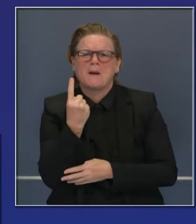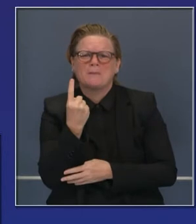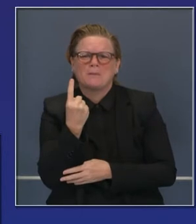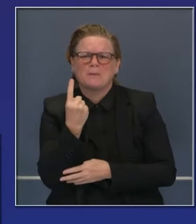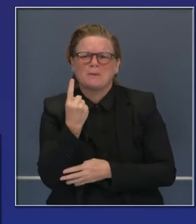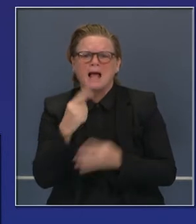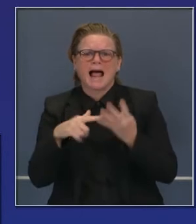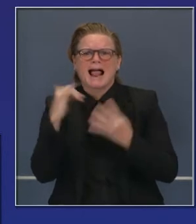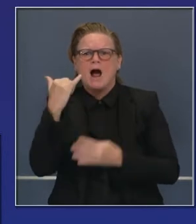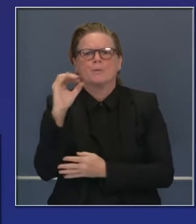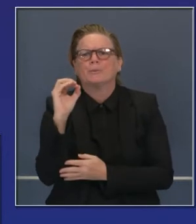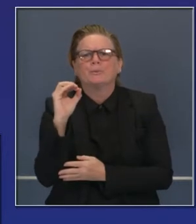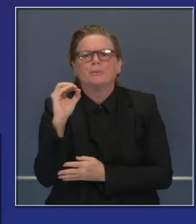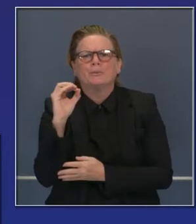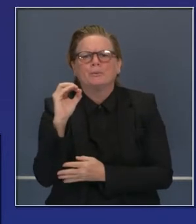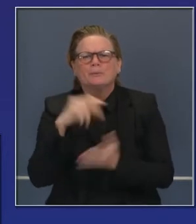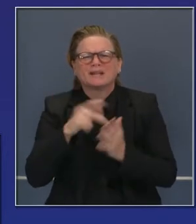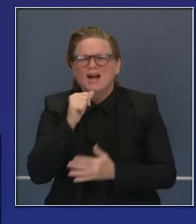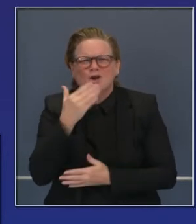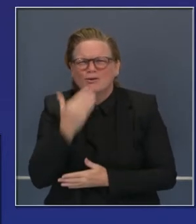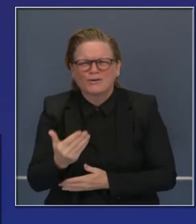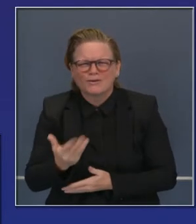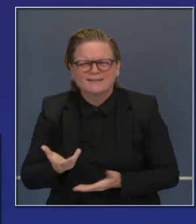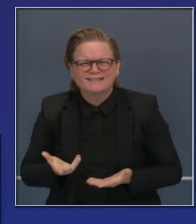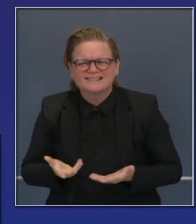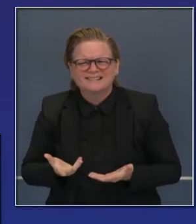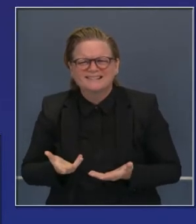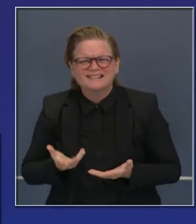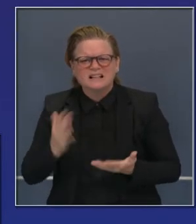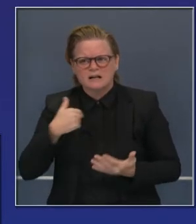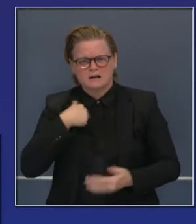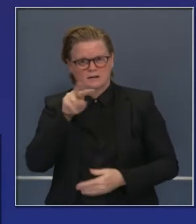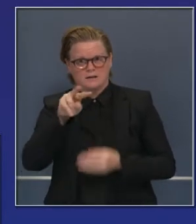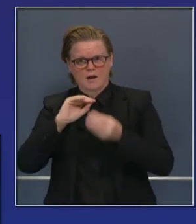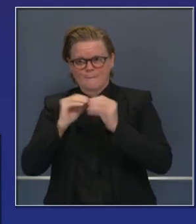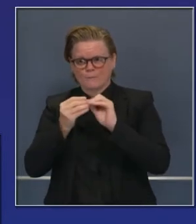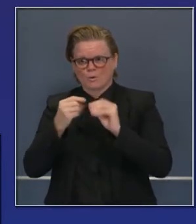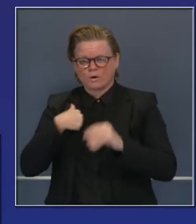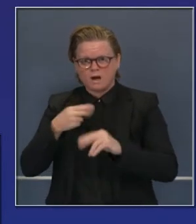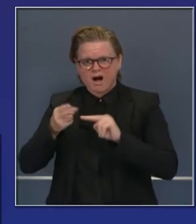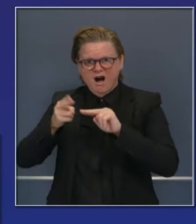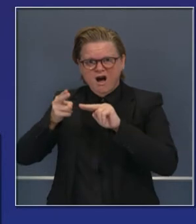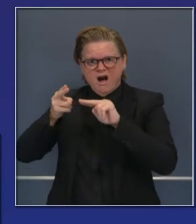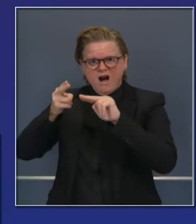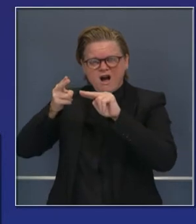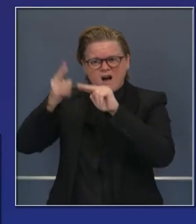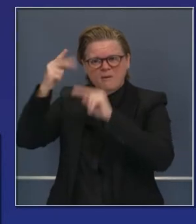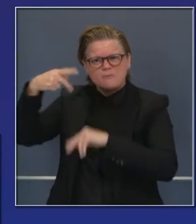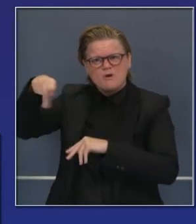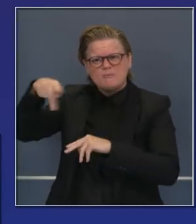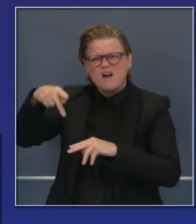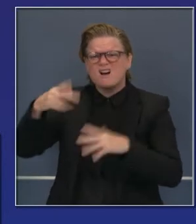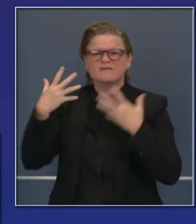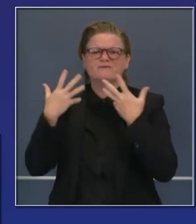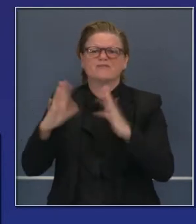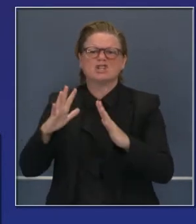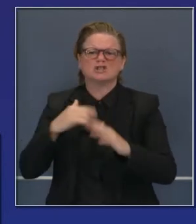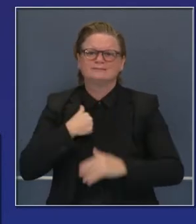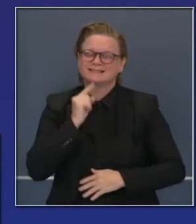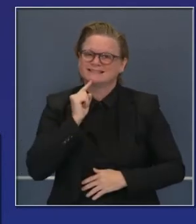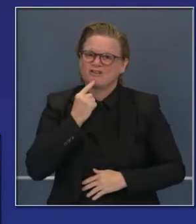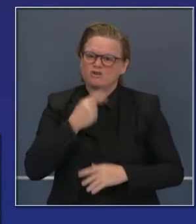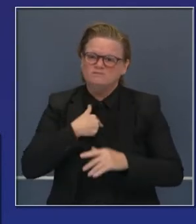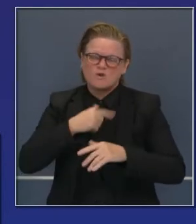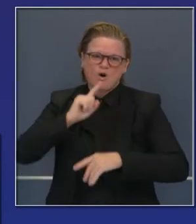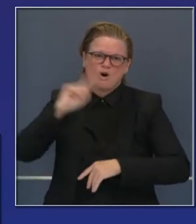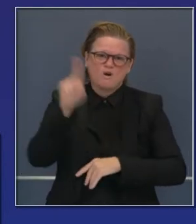naranja, ninguno en el amarillo. Si vemos que continúan estas tendencias, el potencial para una orden